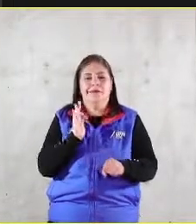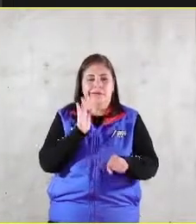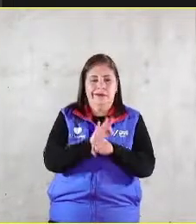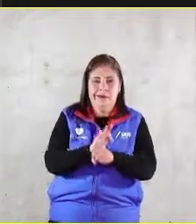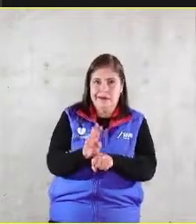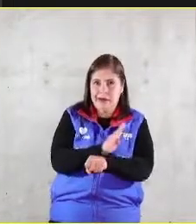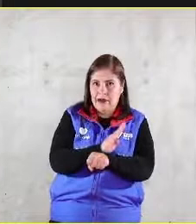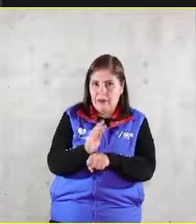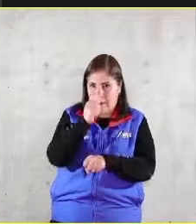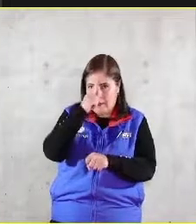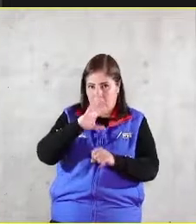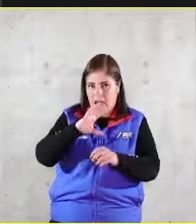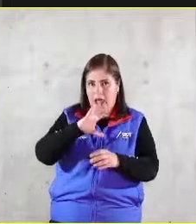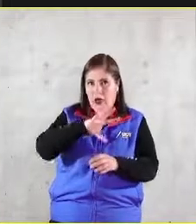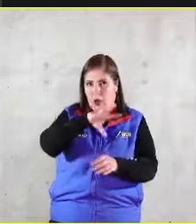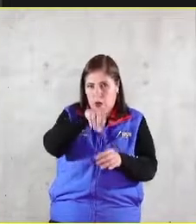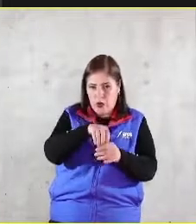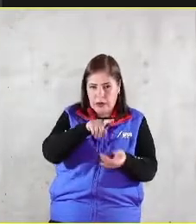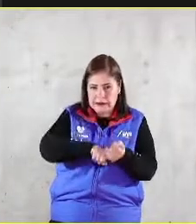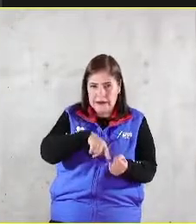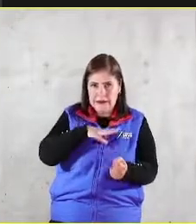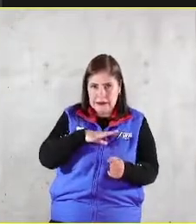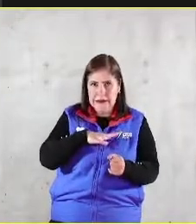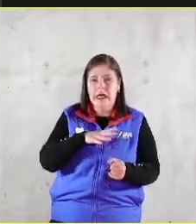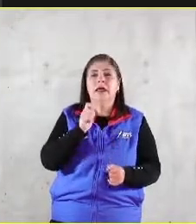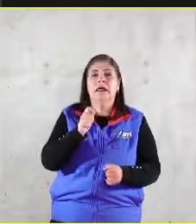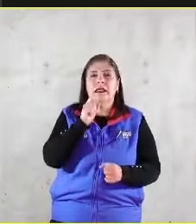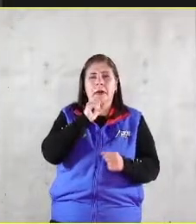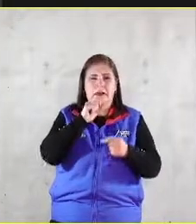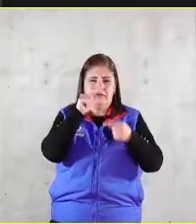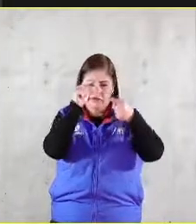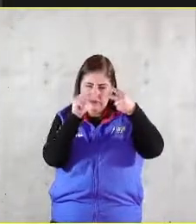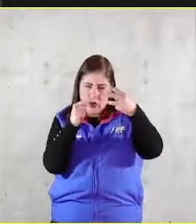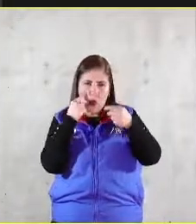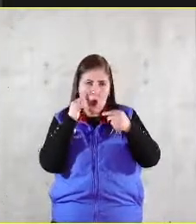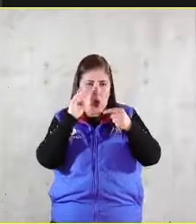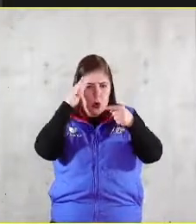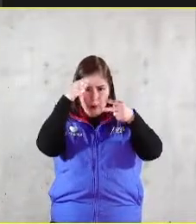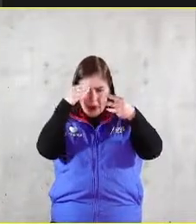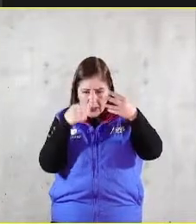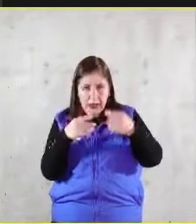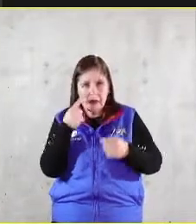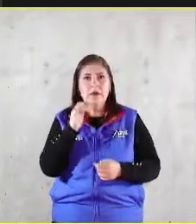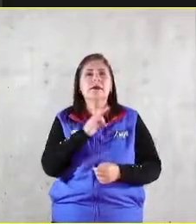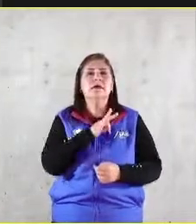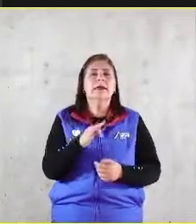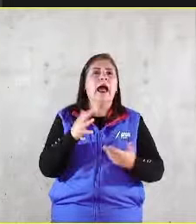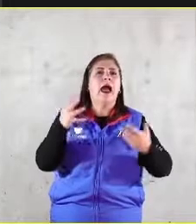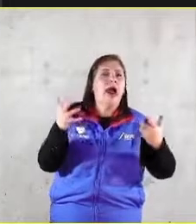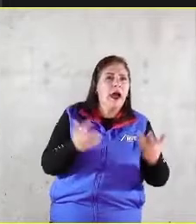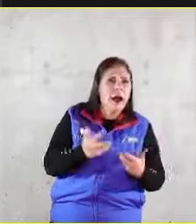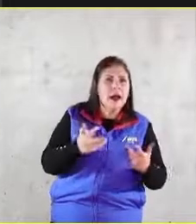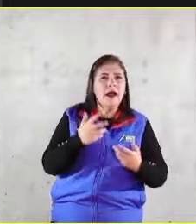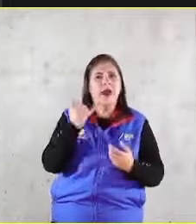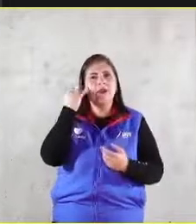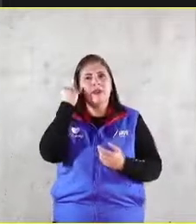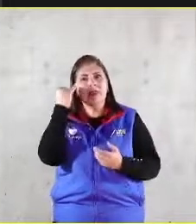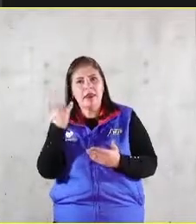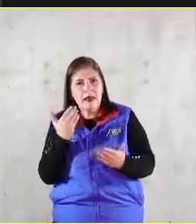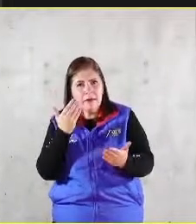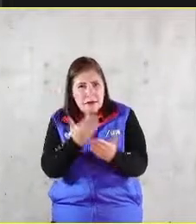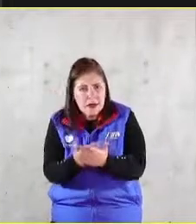aquí ponemos ya en concreto lo que son los objetivos las iniciativas las acciones los proyectos